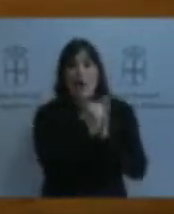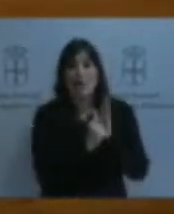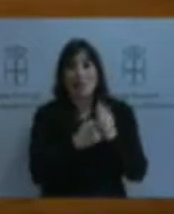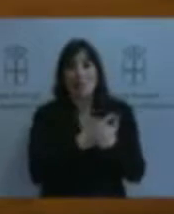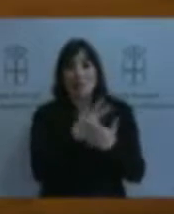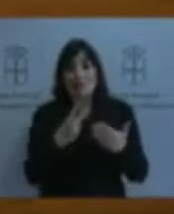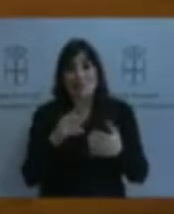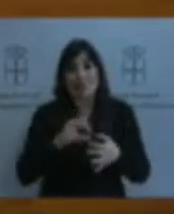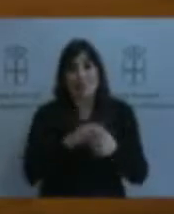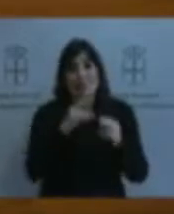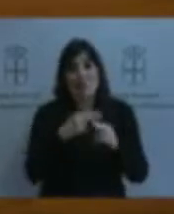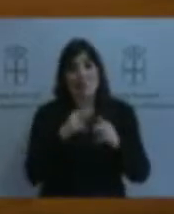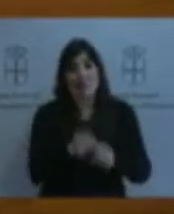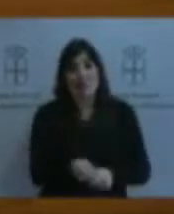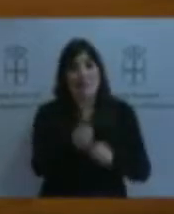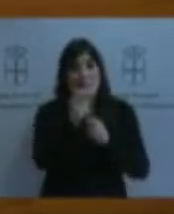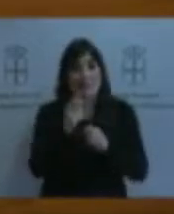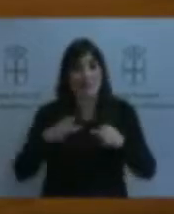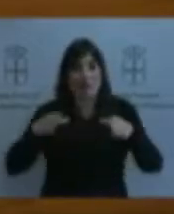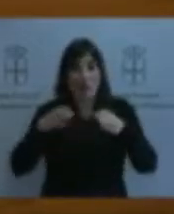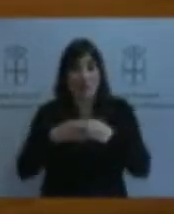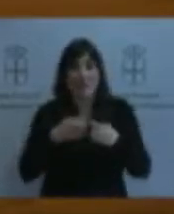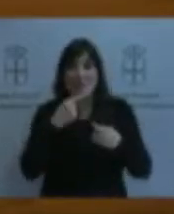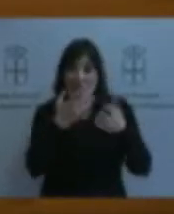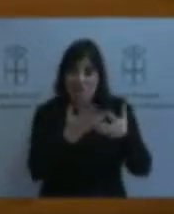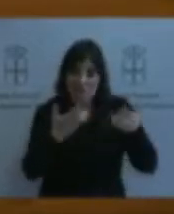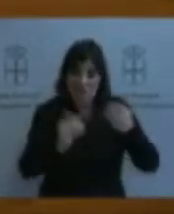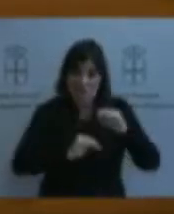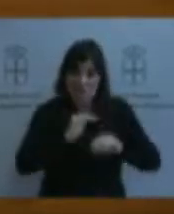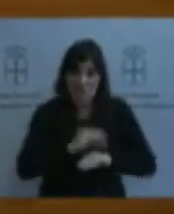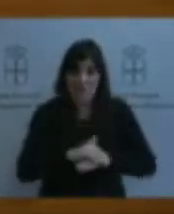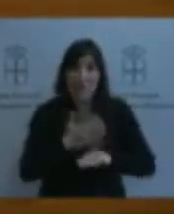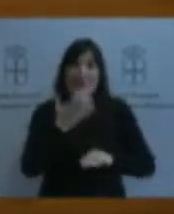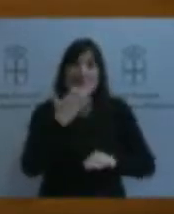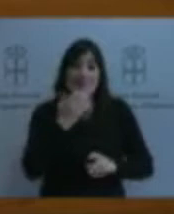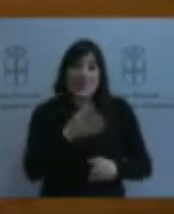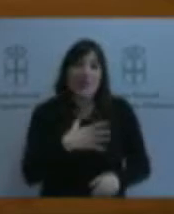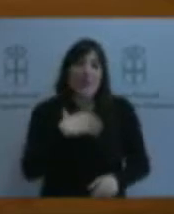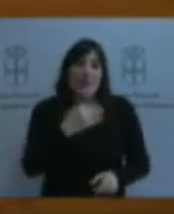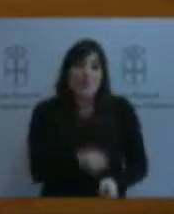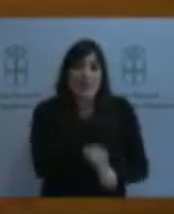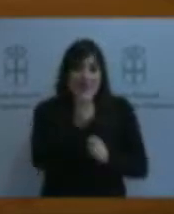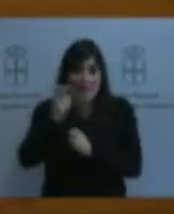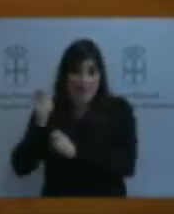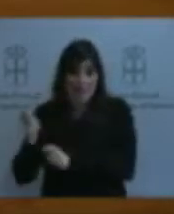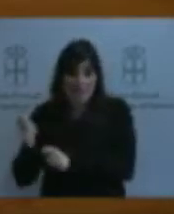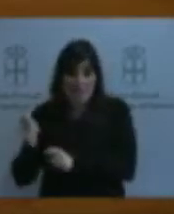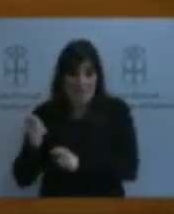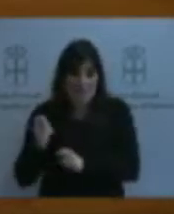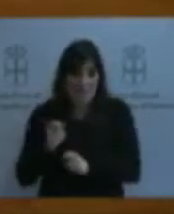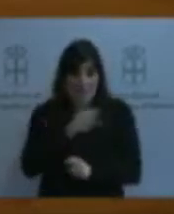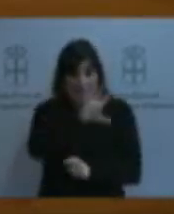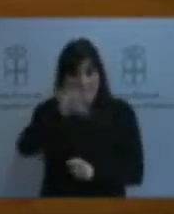textualmente que al asignar las posibilidades de pesca que tengan a su disposición los Estados miembros aplicarán criterios